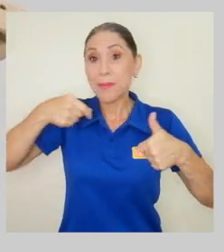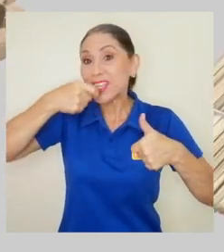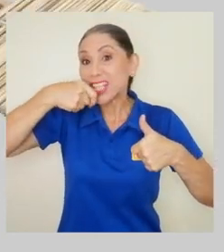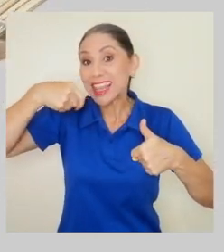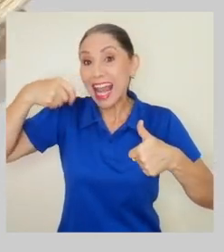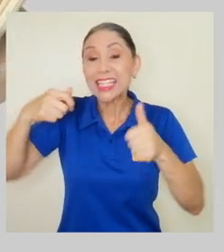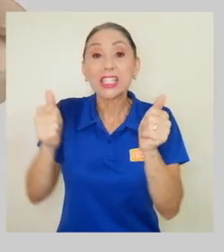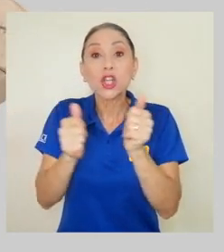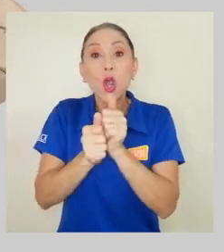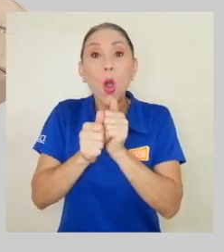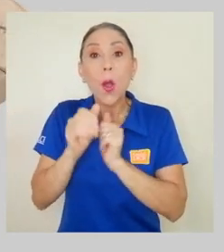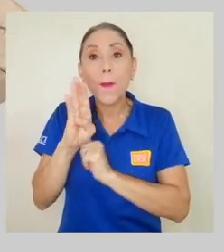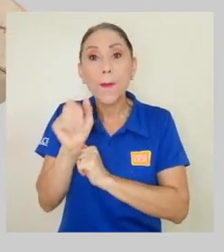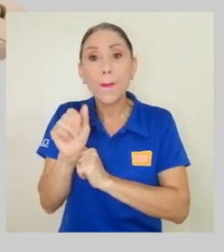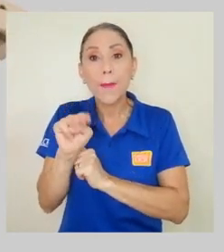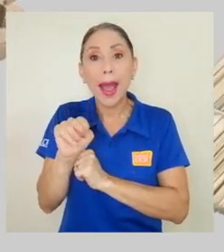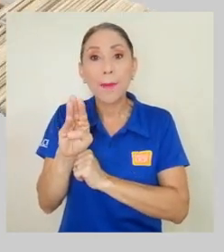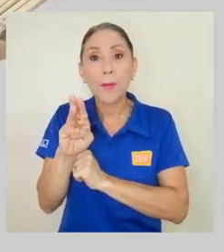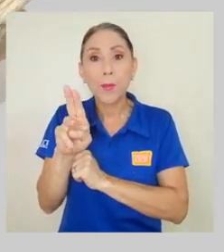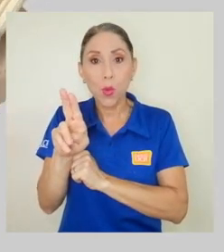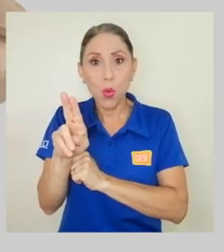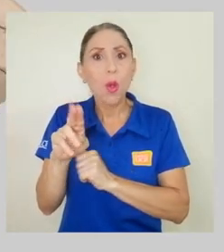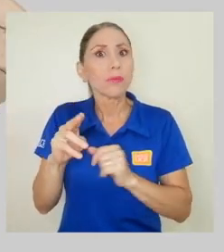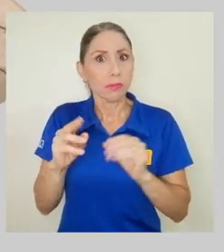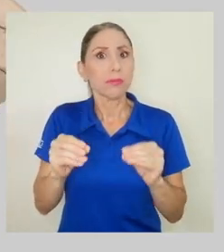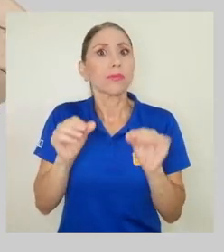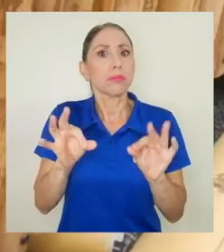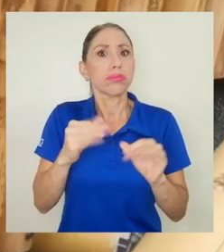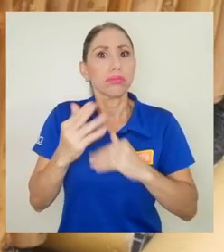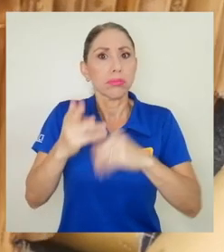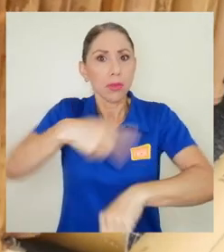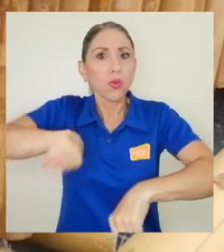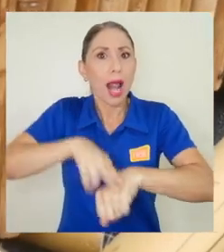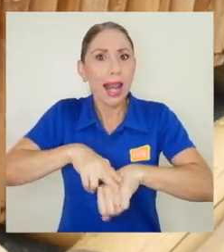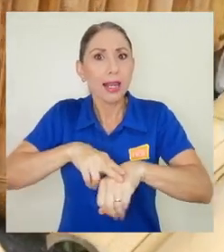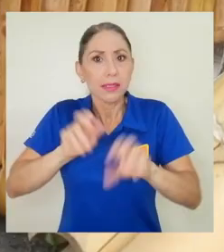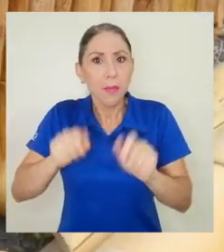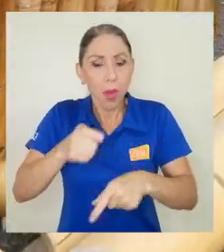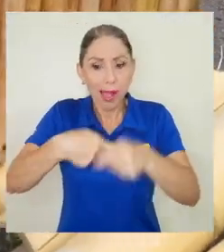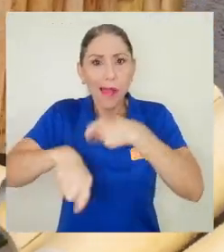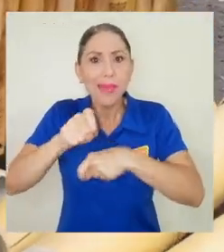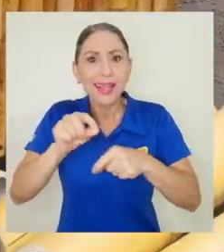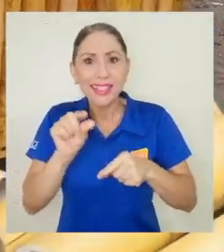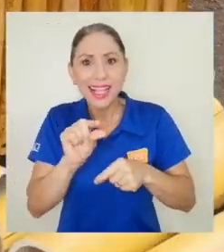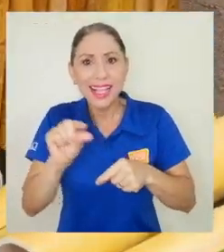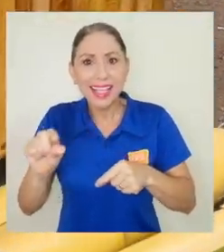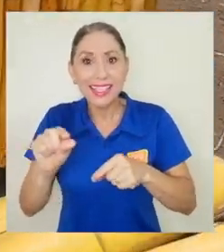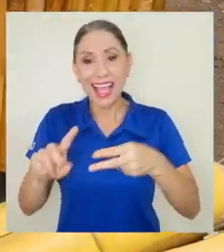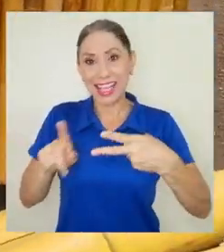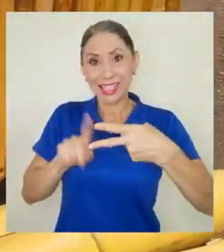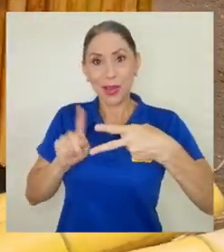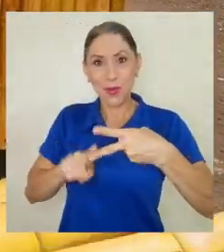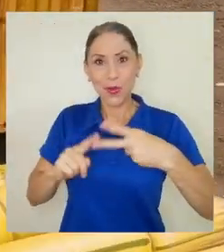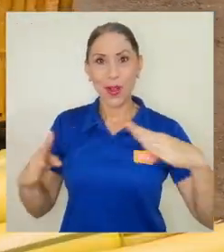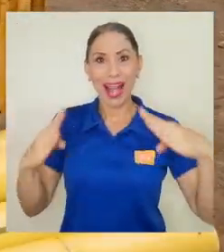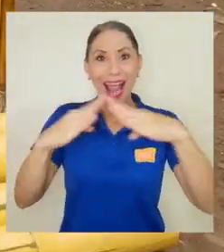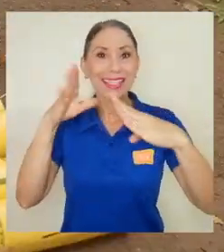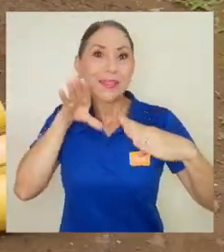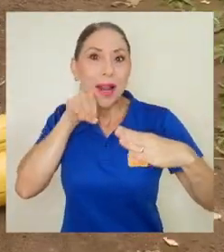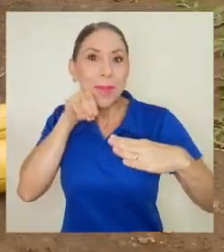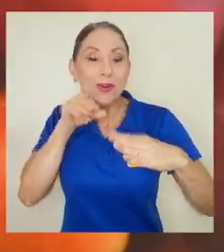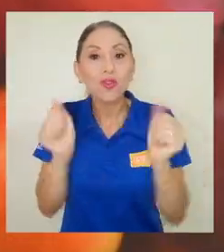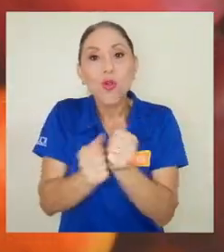hechos de bambú 100% biodegradable y con cerdas intercambiables y el segundo crea casas para perros con materiales biodegradables y